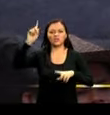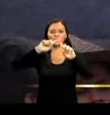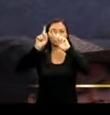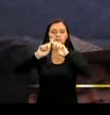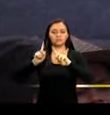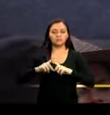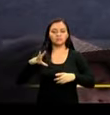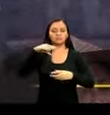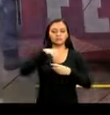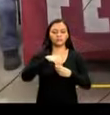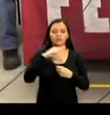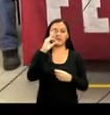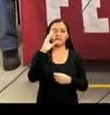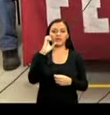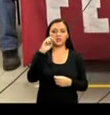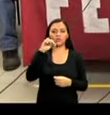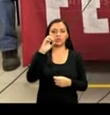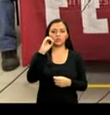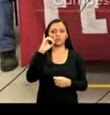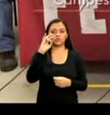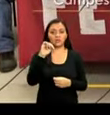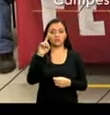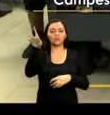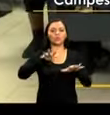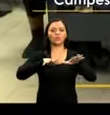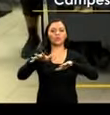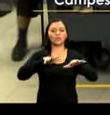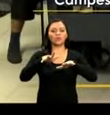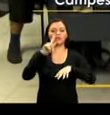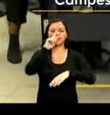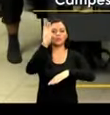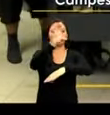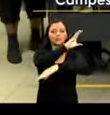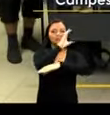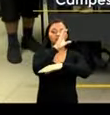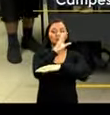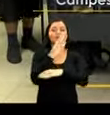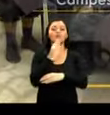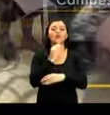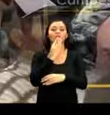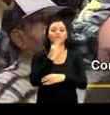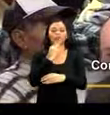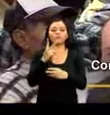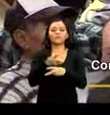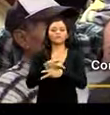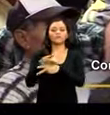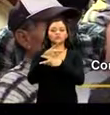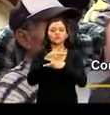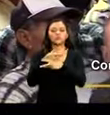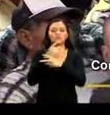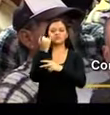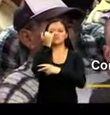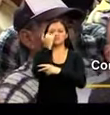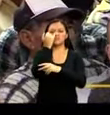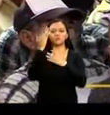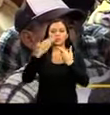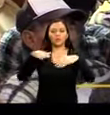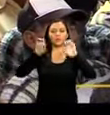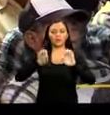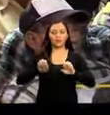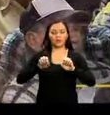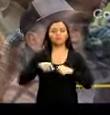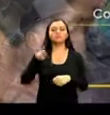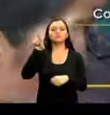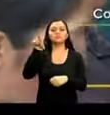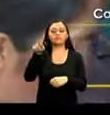bancadas y organizaciones sociales, como la FENOCIN, Coordinadora Nacional Campesina Eloy Alfaro, Consejo de Pueblos y Organizaciones Indígenas